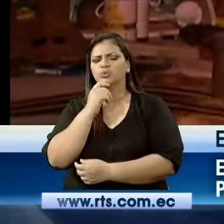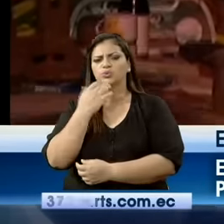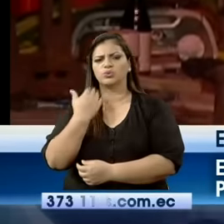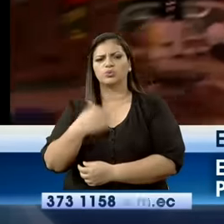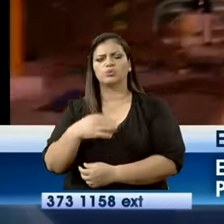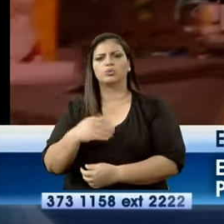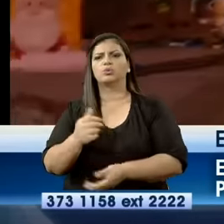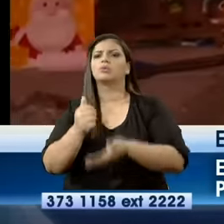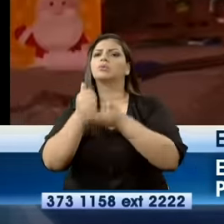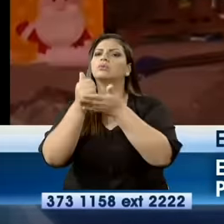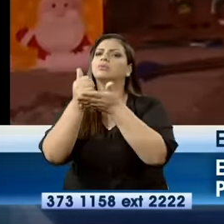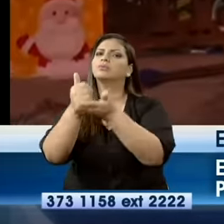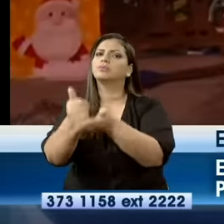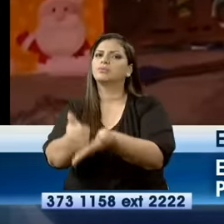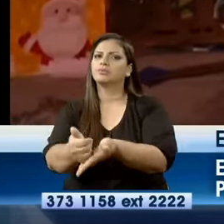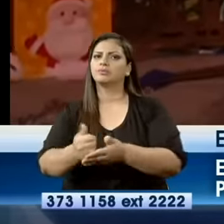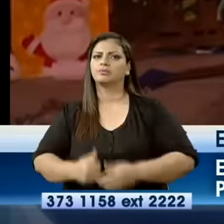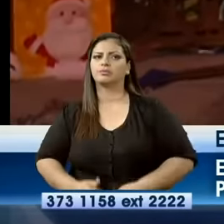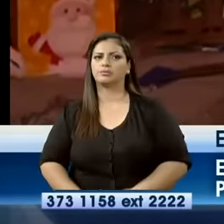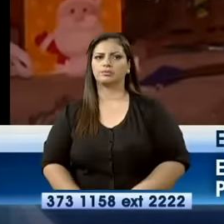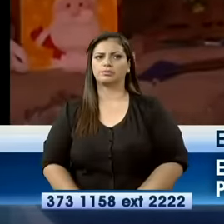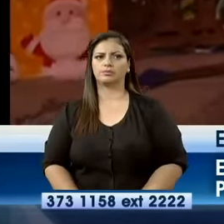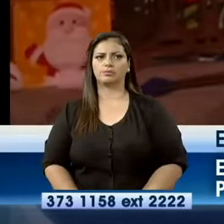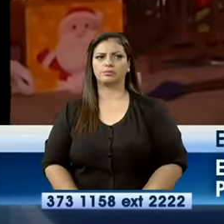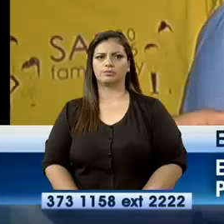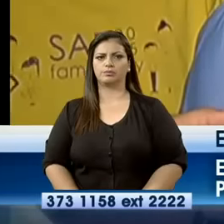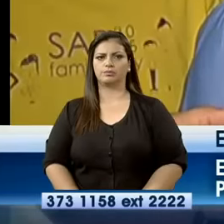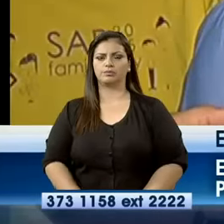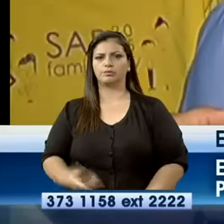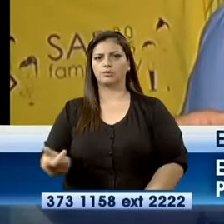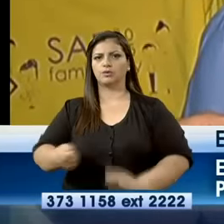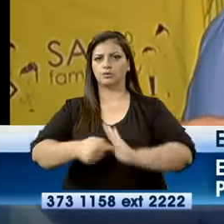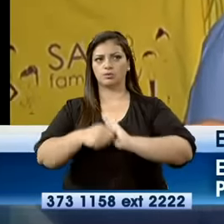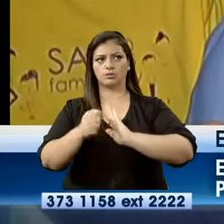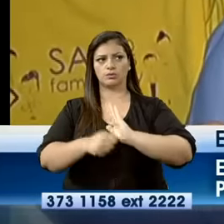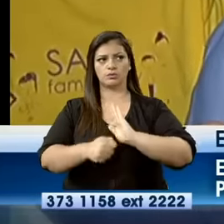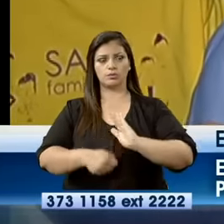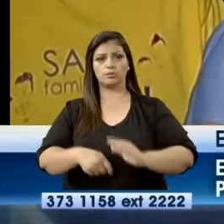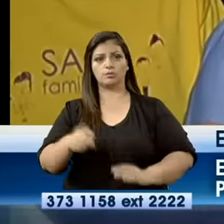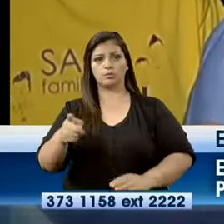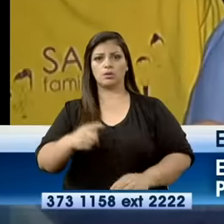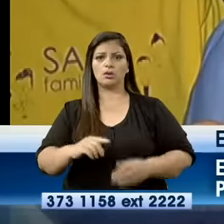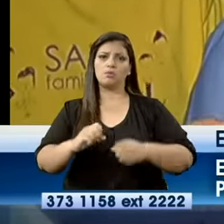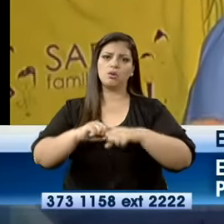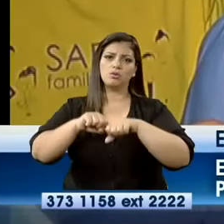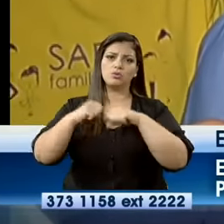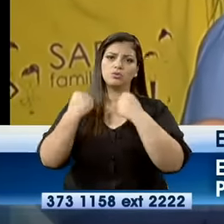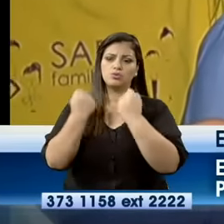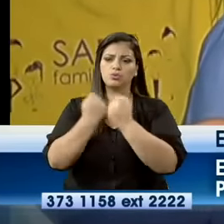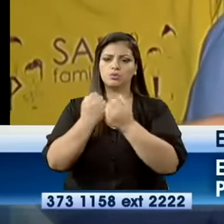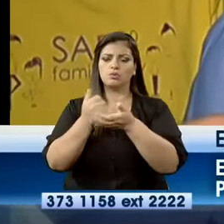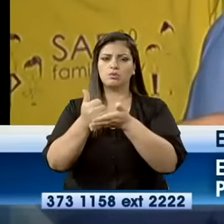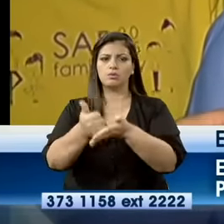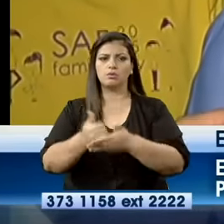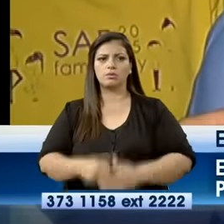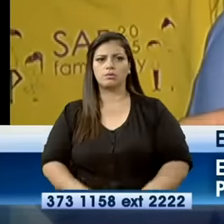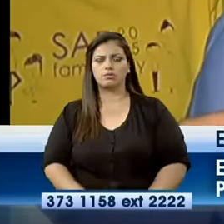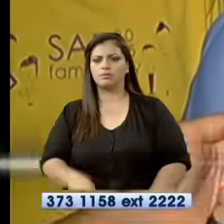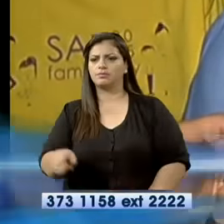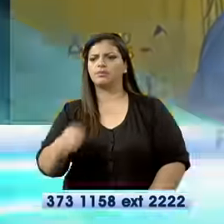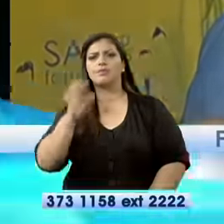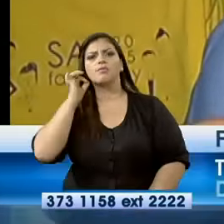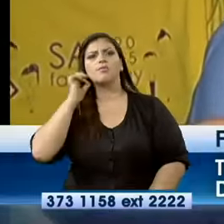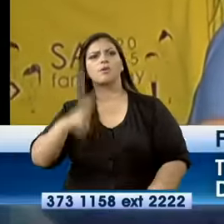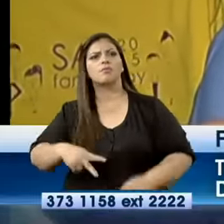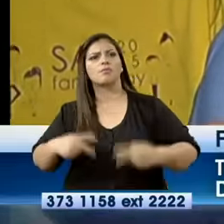ayuda, tanto en lo jurídico como en lo social. Las señoras llevan viviendo 20 años en el domicilio. La prescripción extraordinaria de